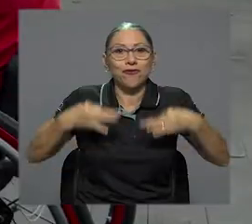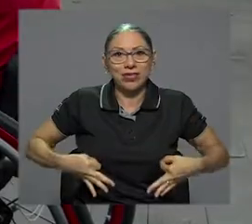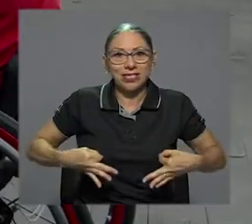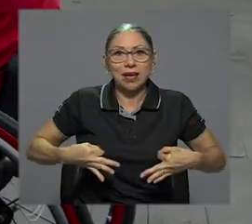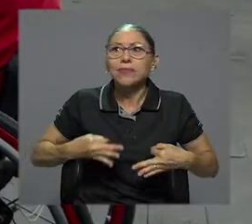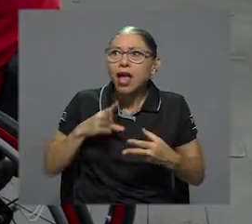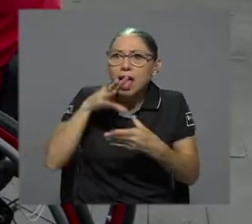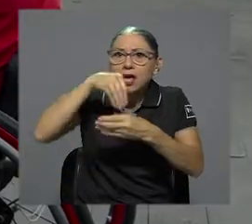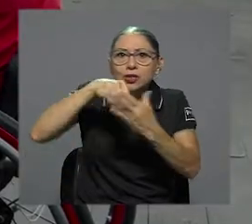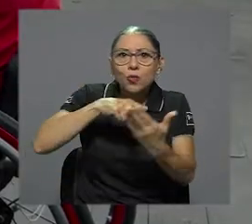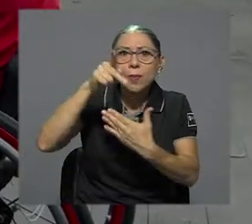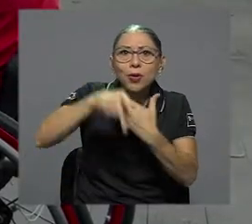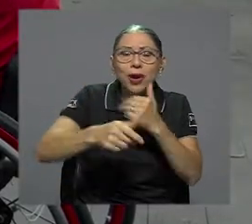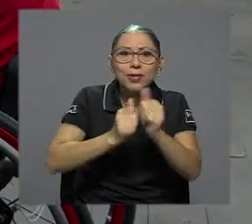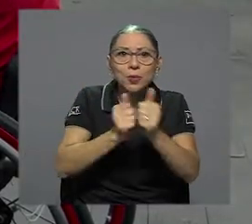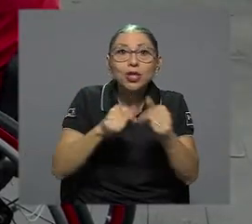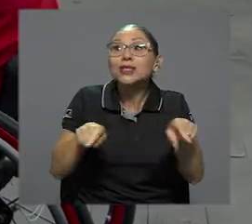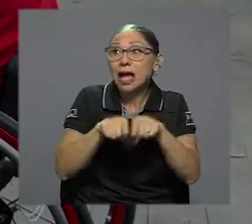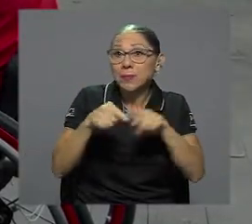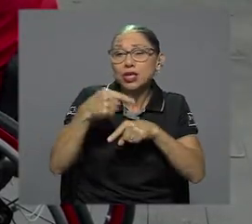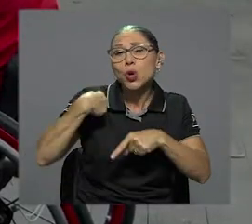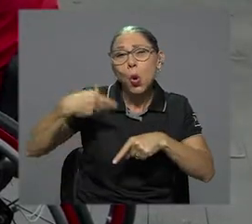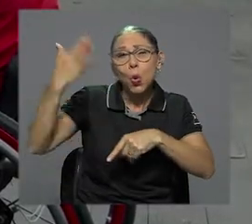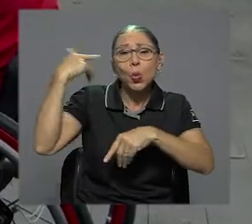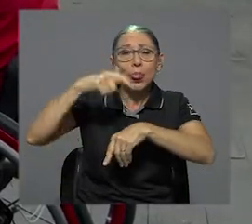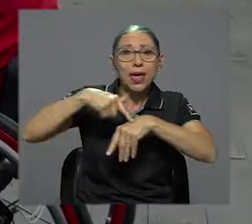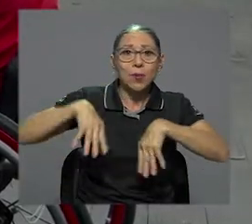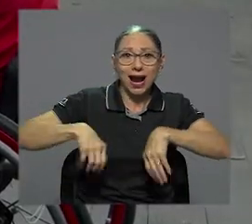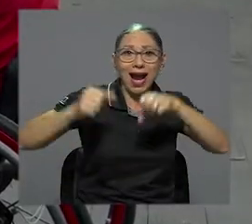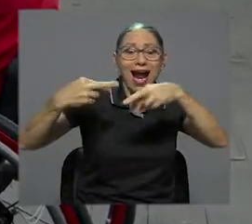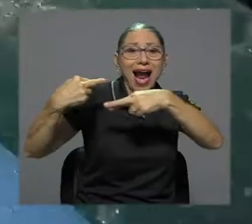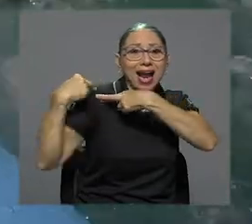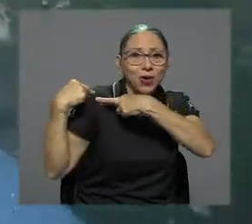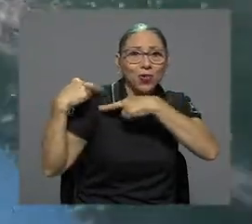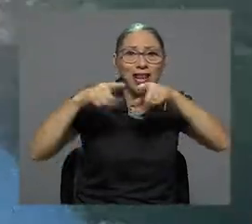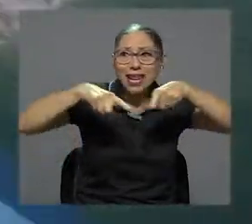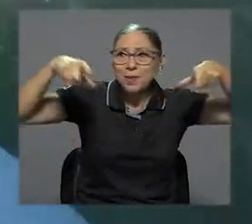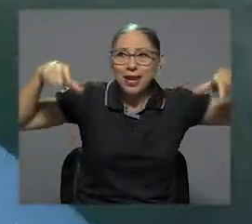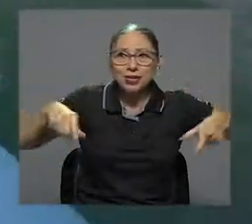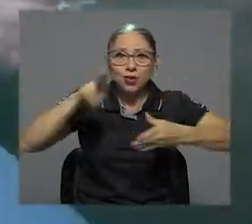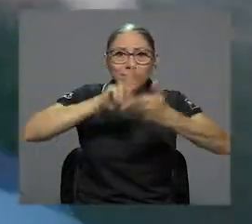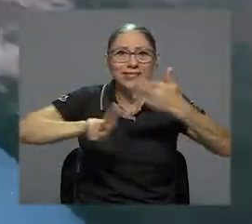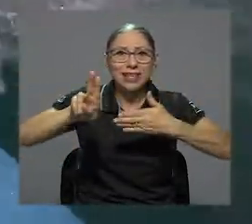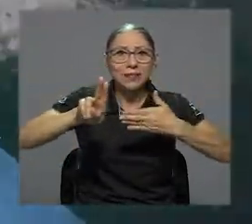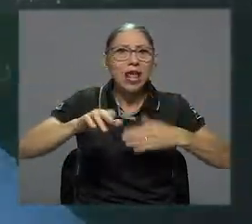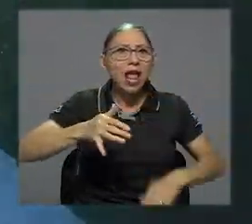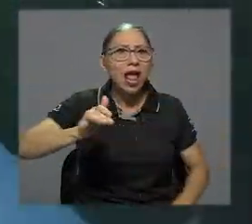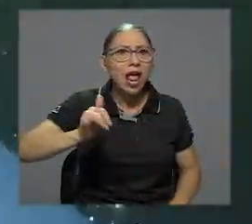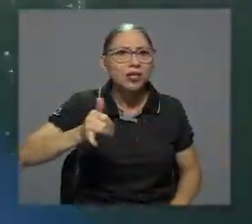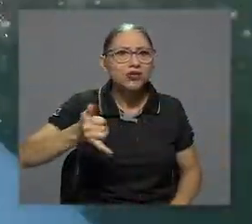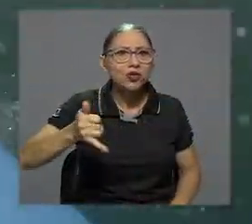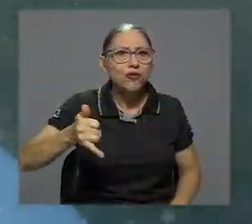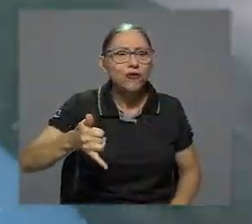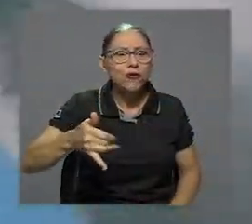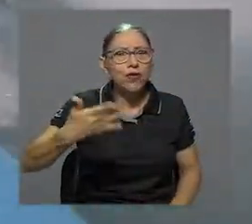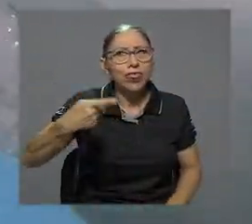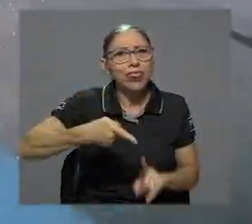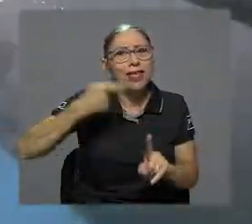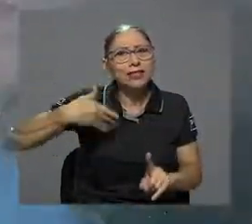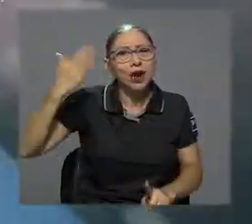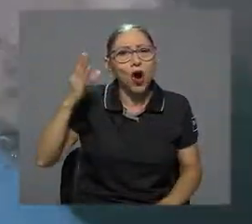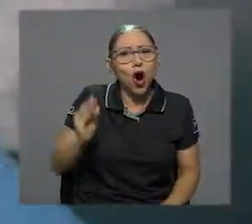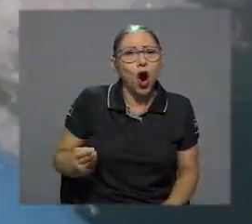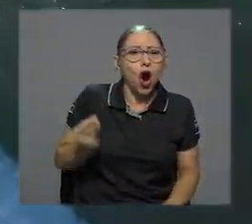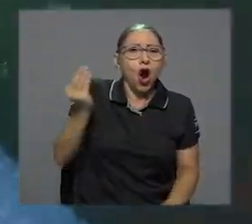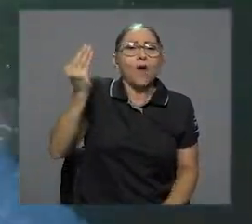Estuve en programas deportivos, inclusive estuve un tiempo a cargo del gimnasio universitario. Bueno, el surf, la verdad es que desde muy joven estoy enamorado del